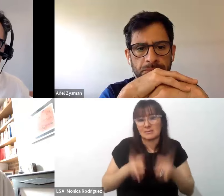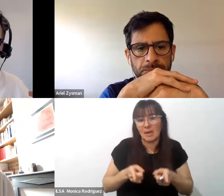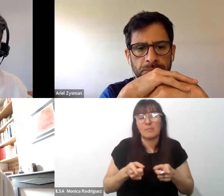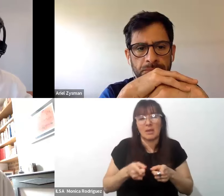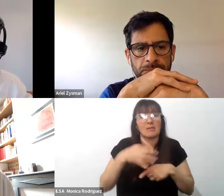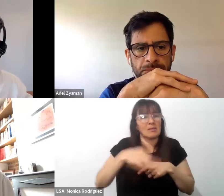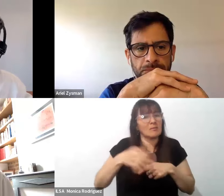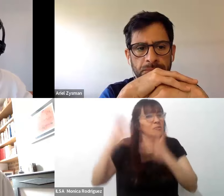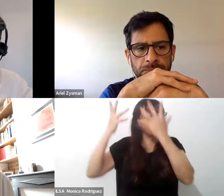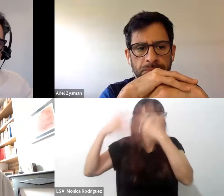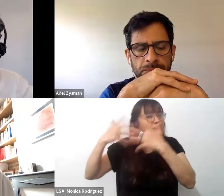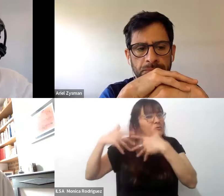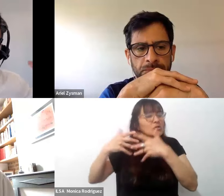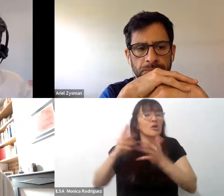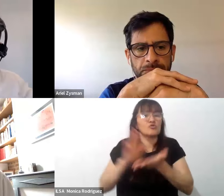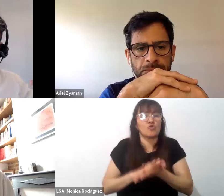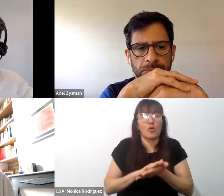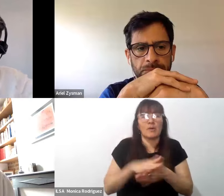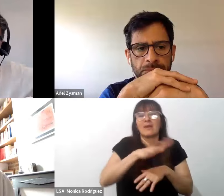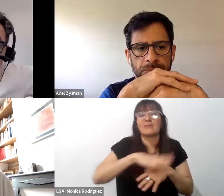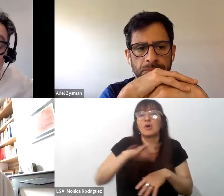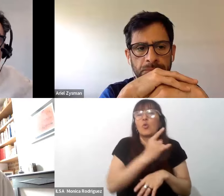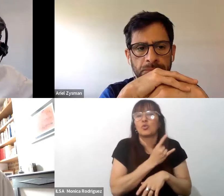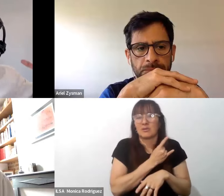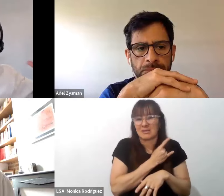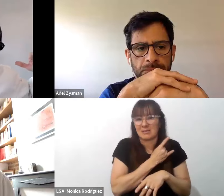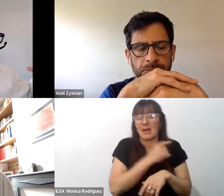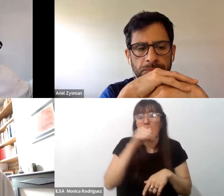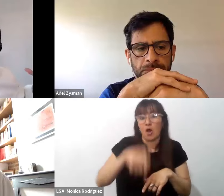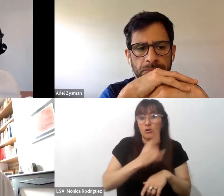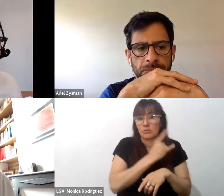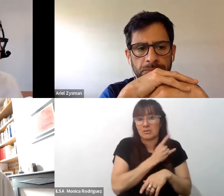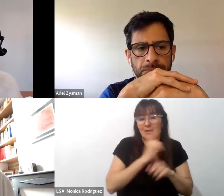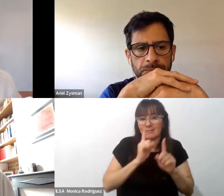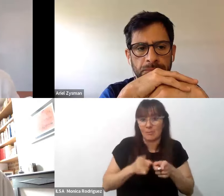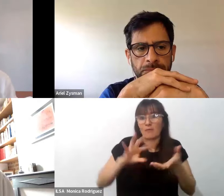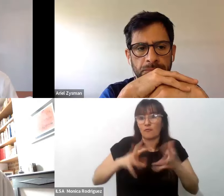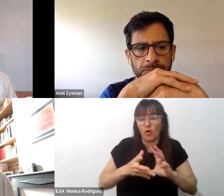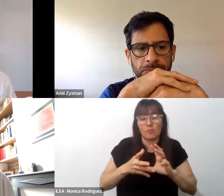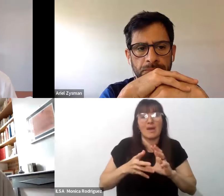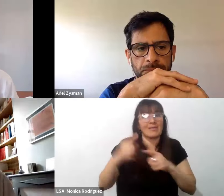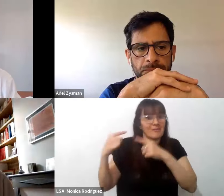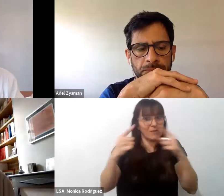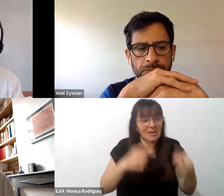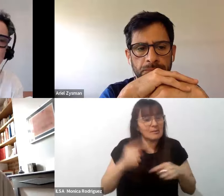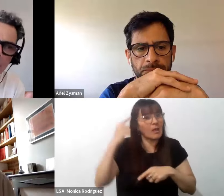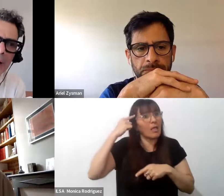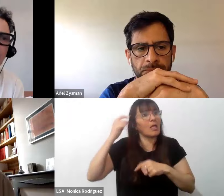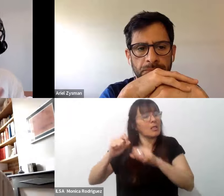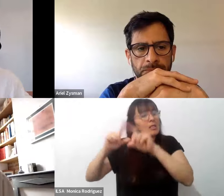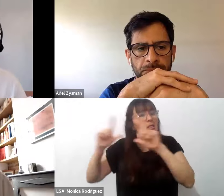el campo universitario ahora también desde la universidad se están imaginando estas otras formas ¿no? de producir saber